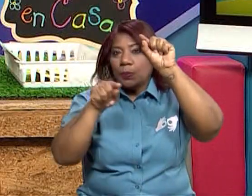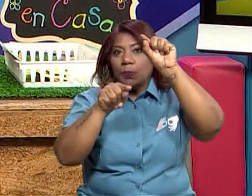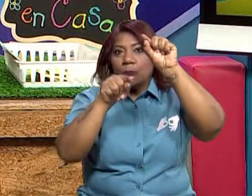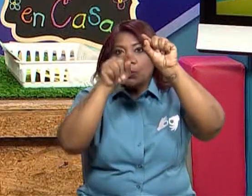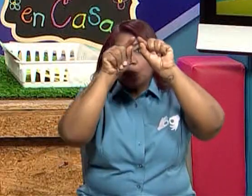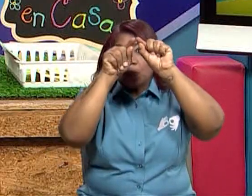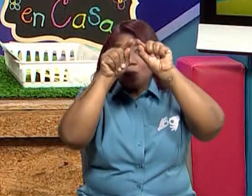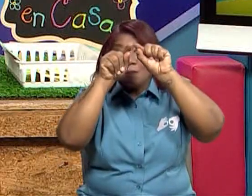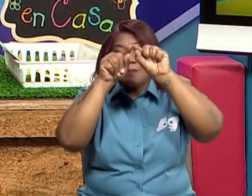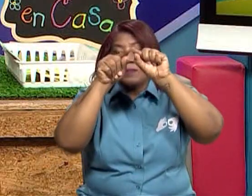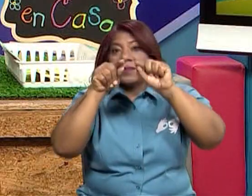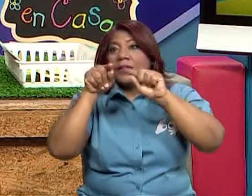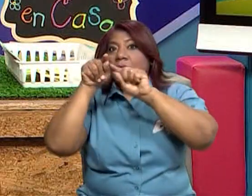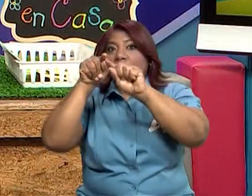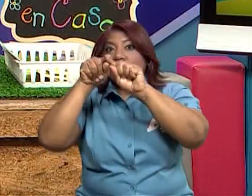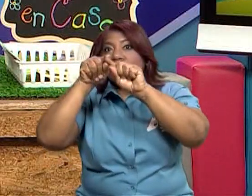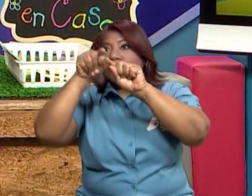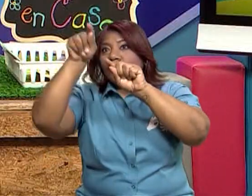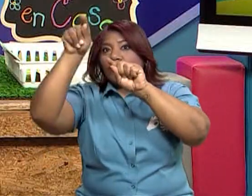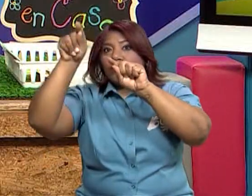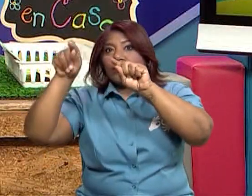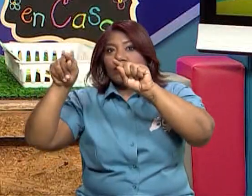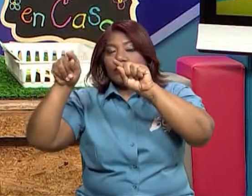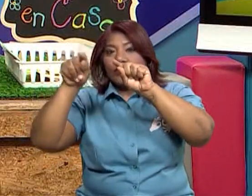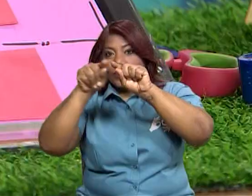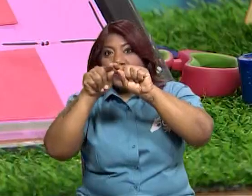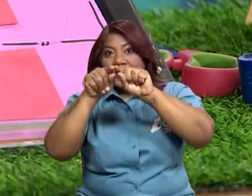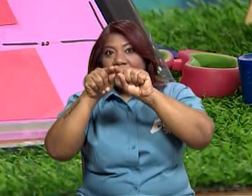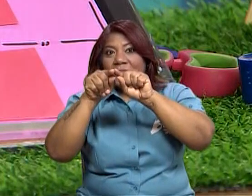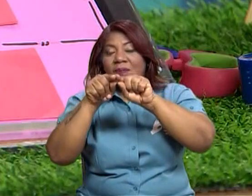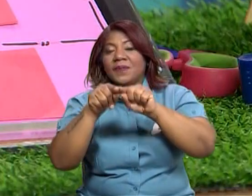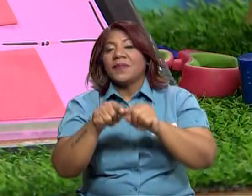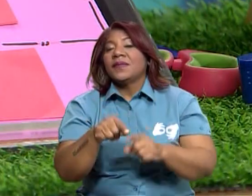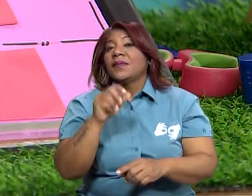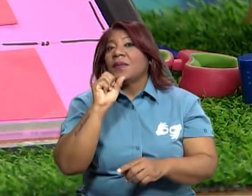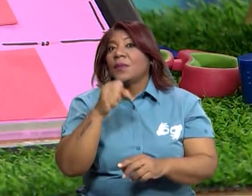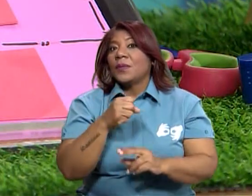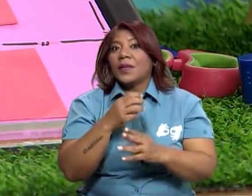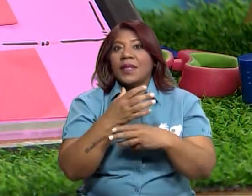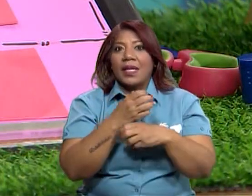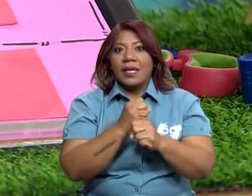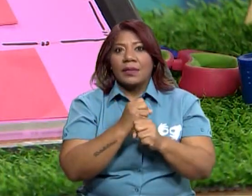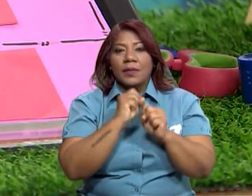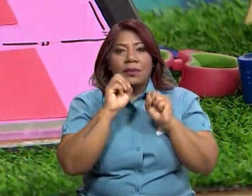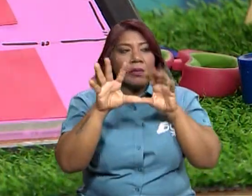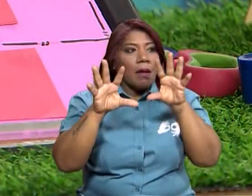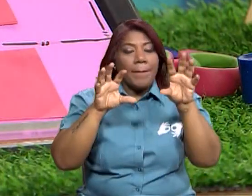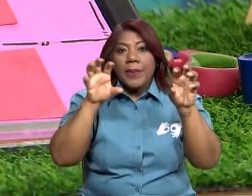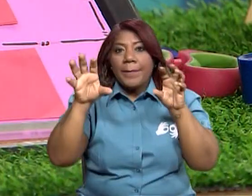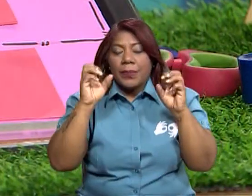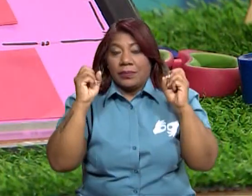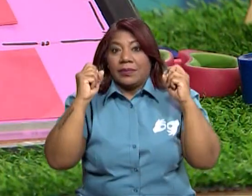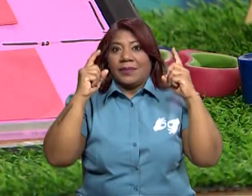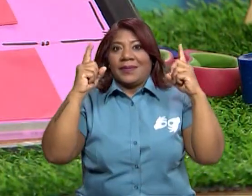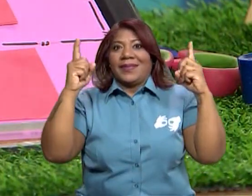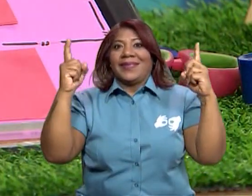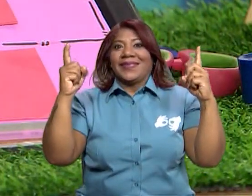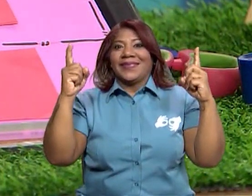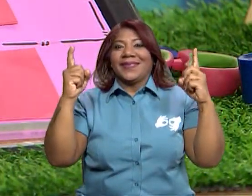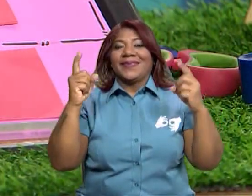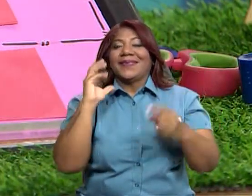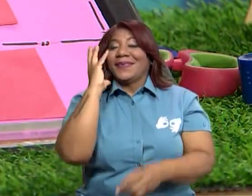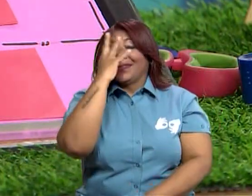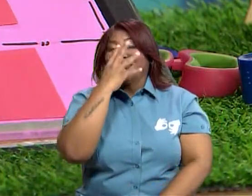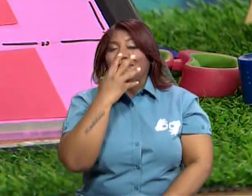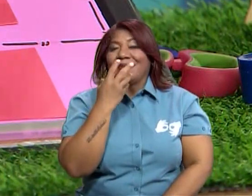significado. En la siguiente pregunta, puente del mundo corazón del universo, podemos realizar y pegar también para